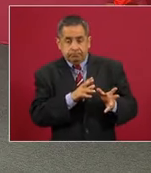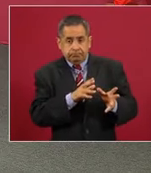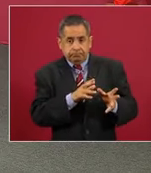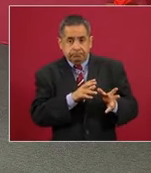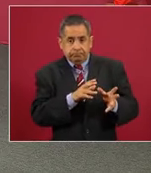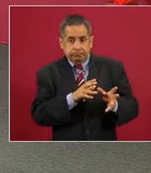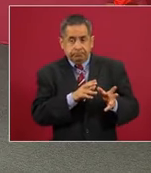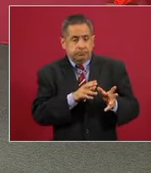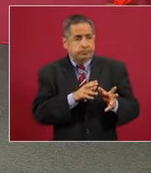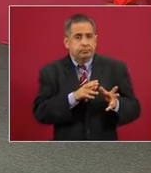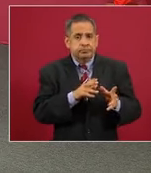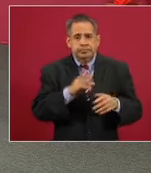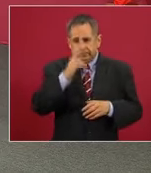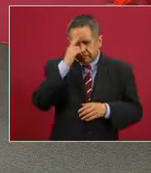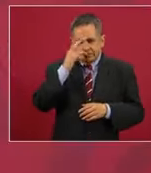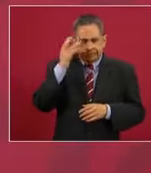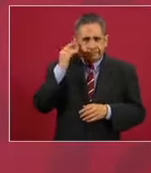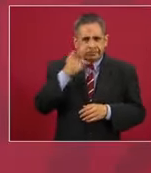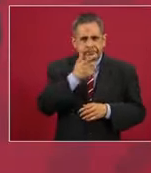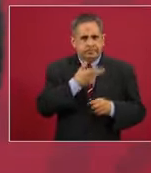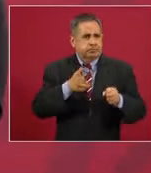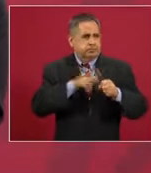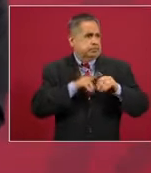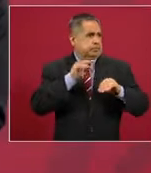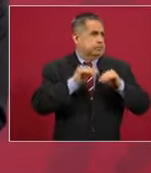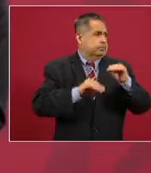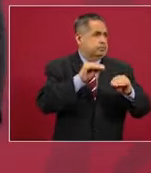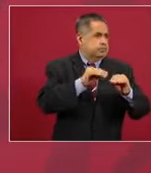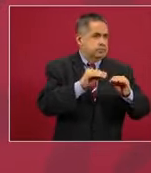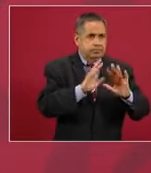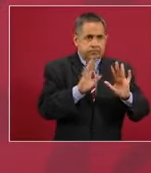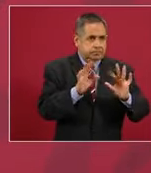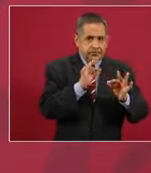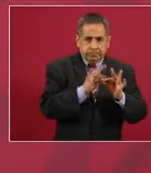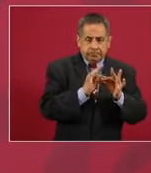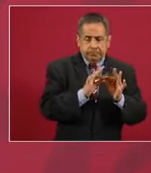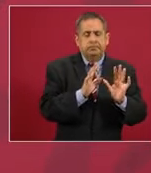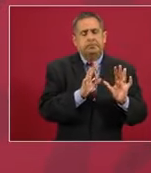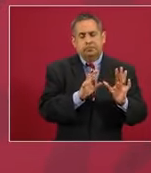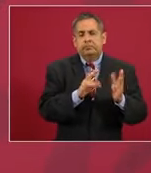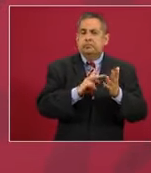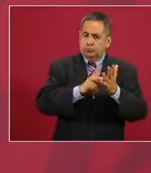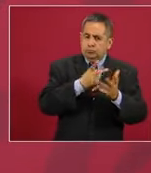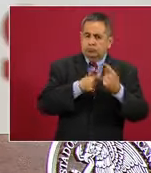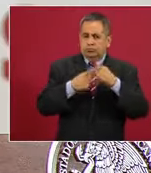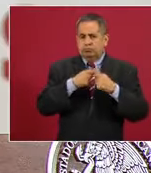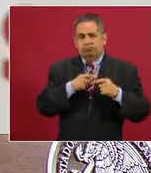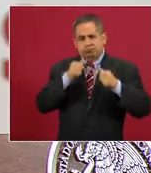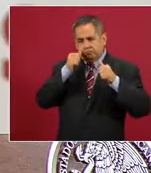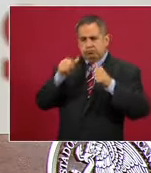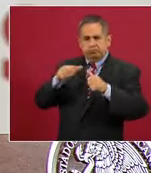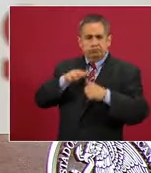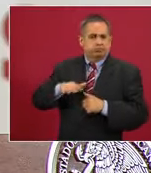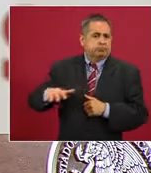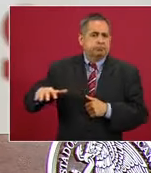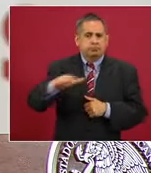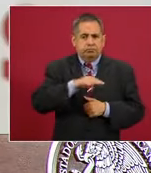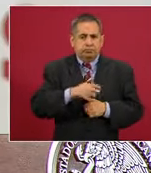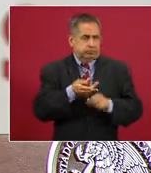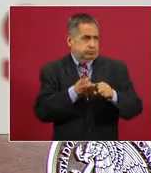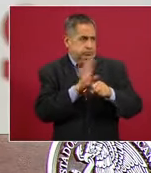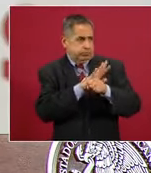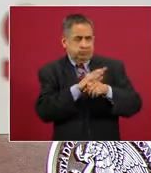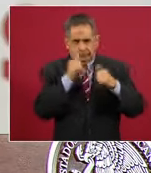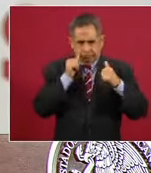todo lo que se ha hecho en materia de atención a la pandemia,